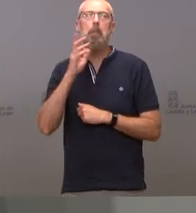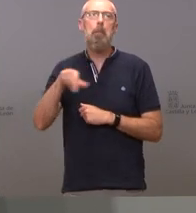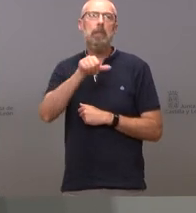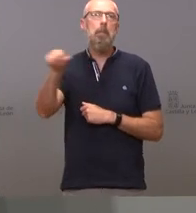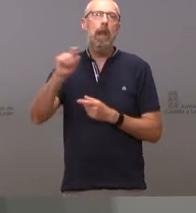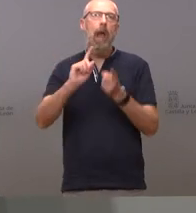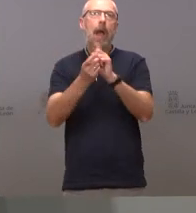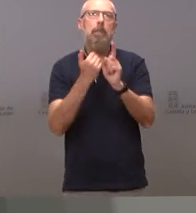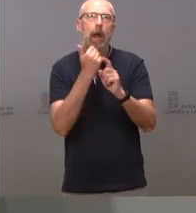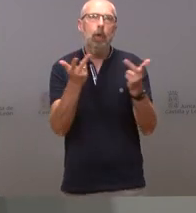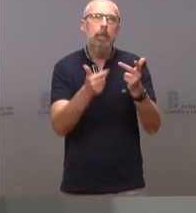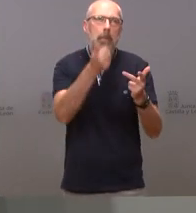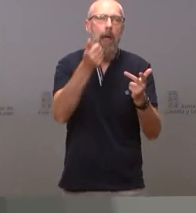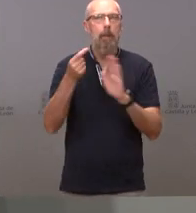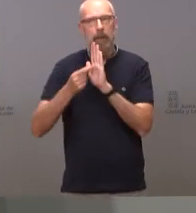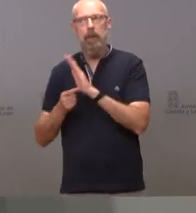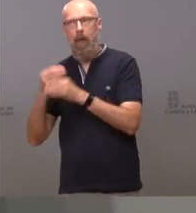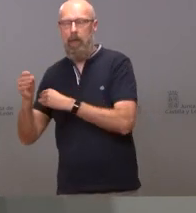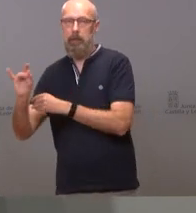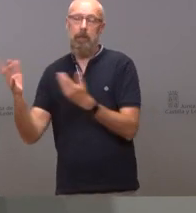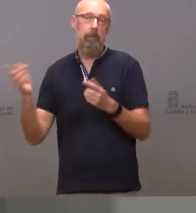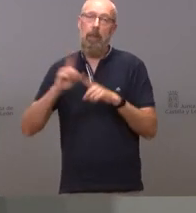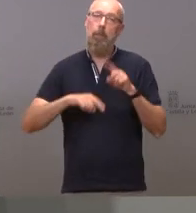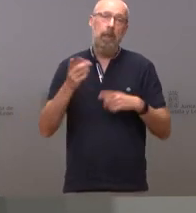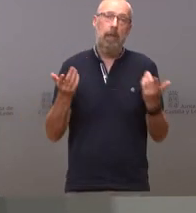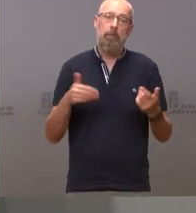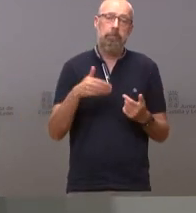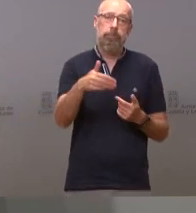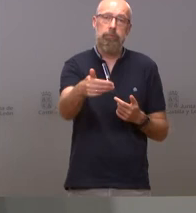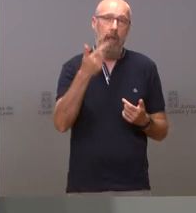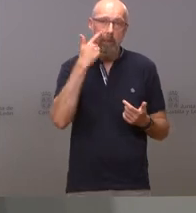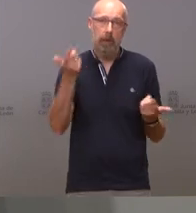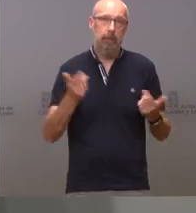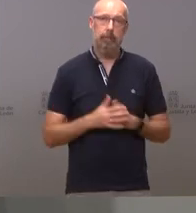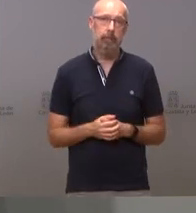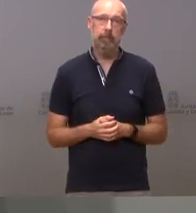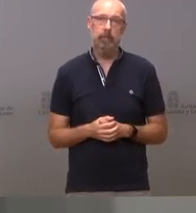Sí puede ocurrir lo contrario la semana que viene y tendríamos que tomar medidas